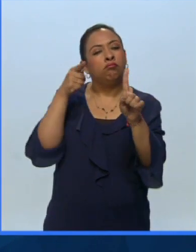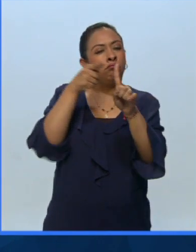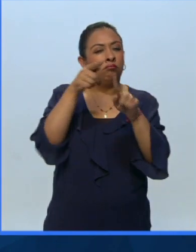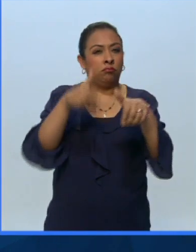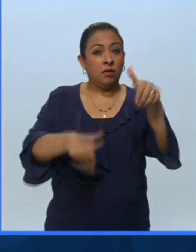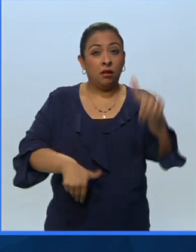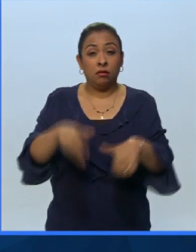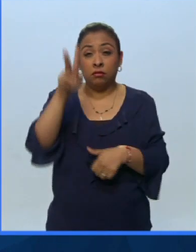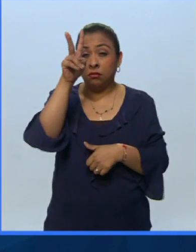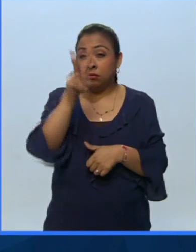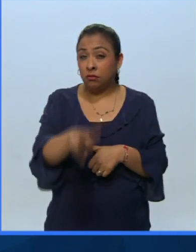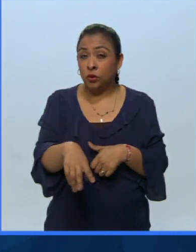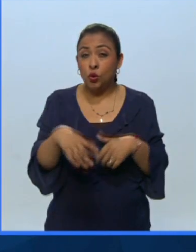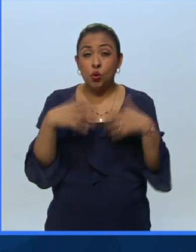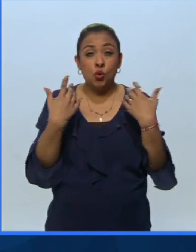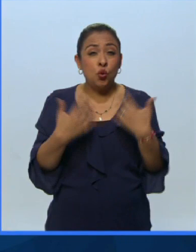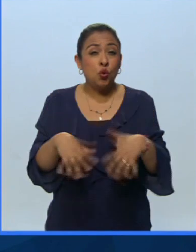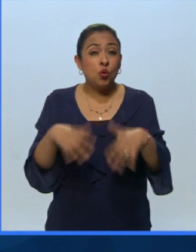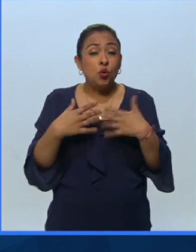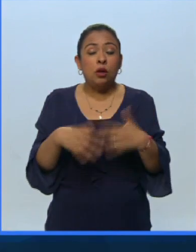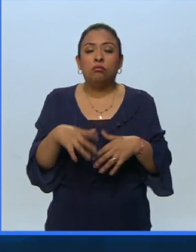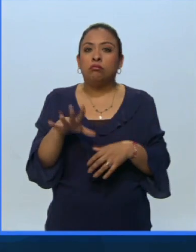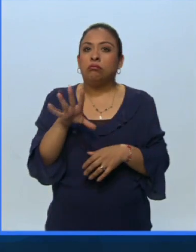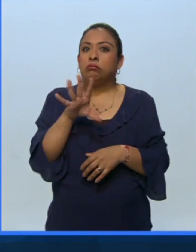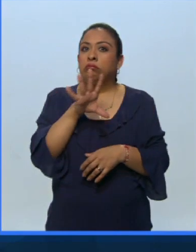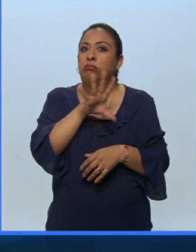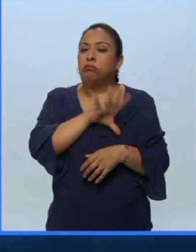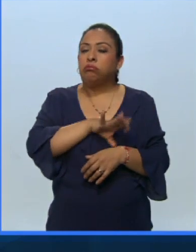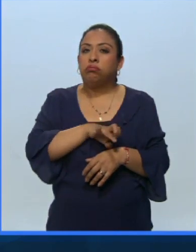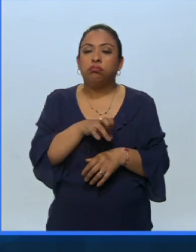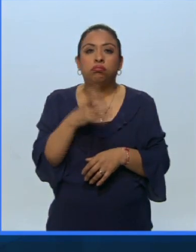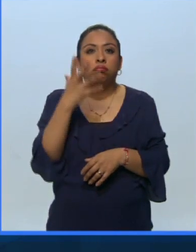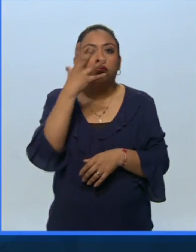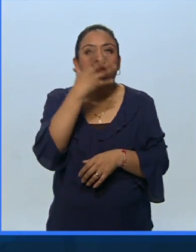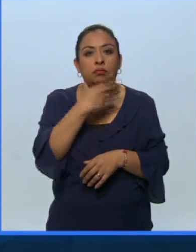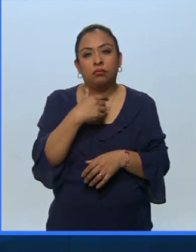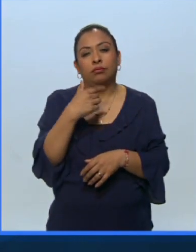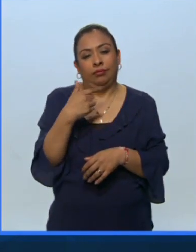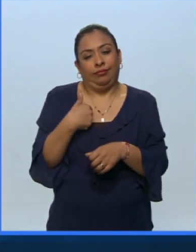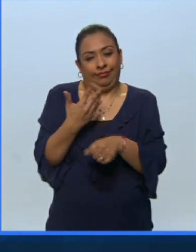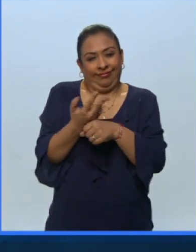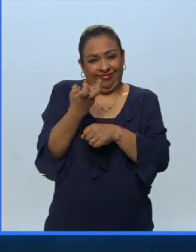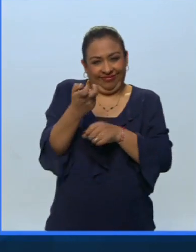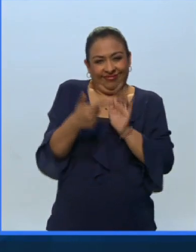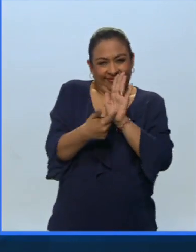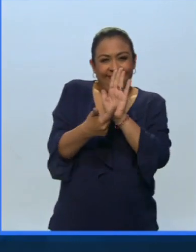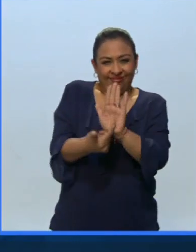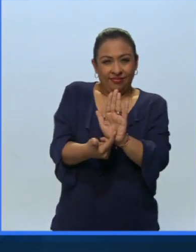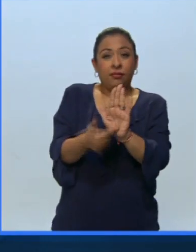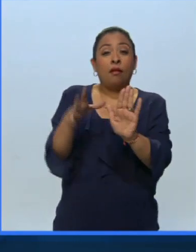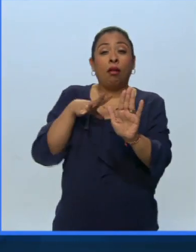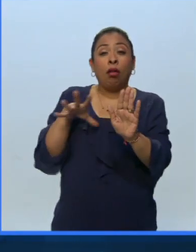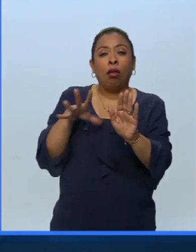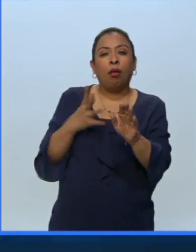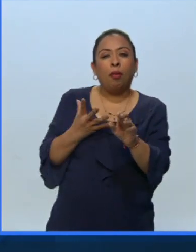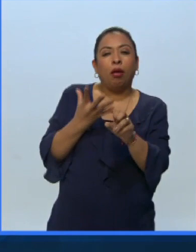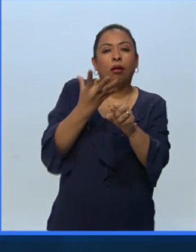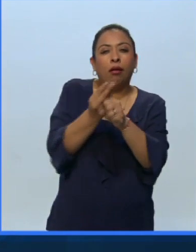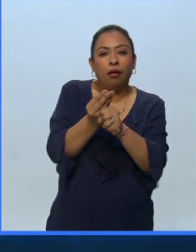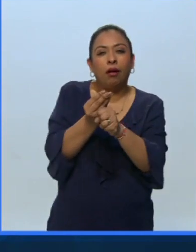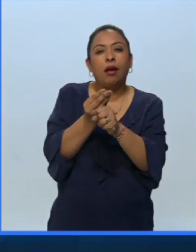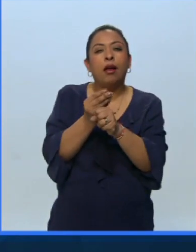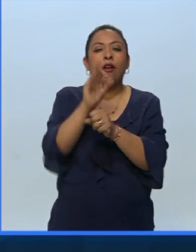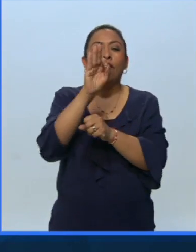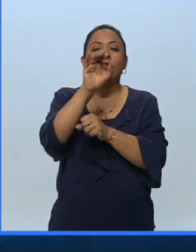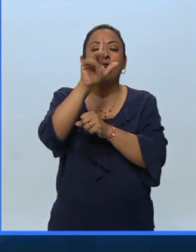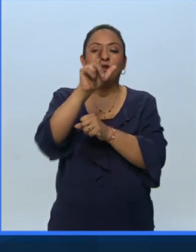que verdaderamente han dejado un grato sabor de boca. Entre ellas, la que vamos a ver a continuación, que hace una adaptación escénica de las